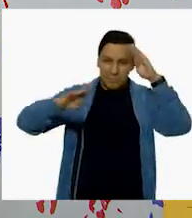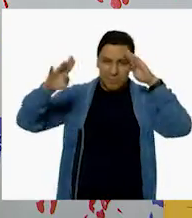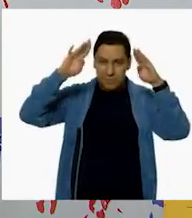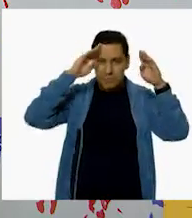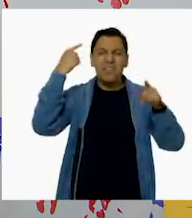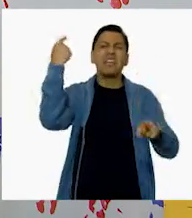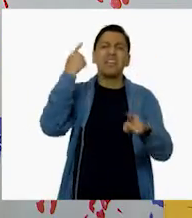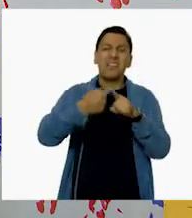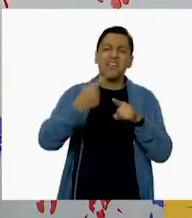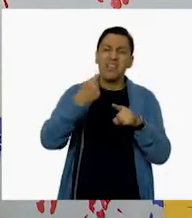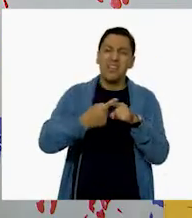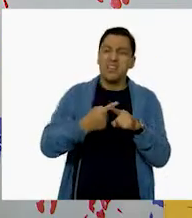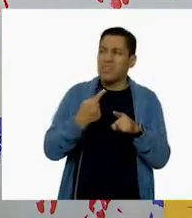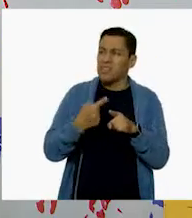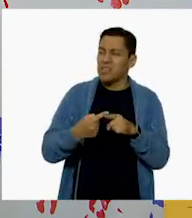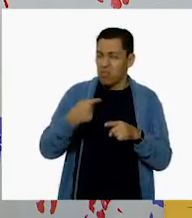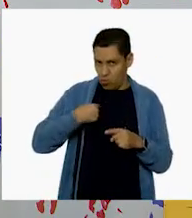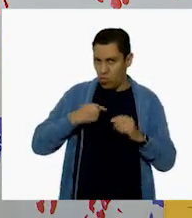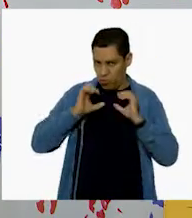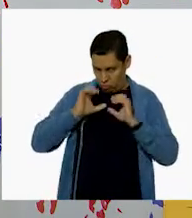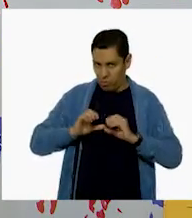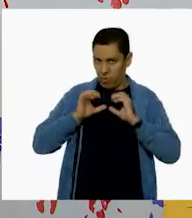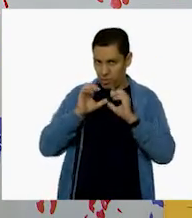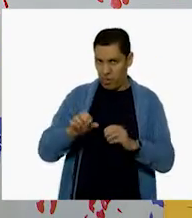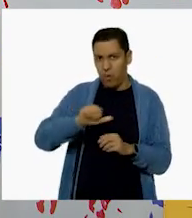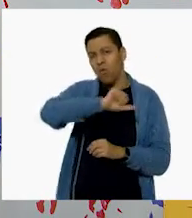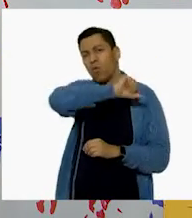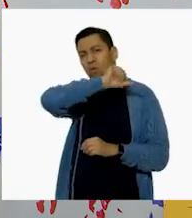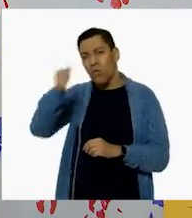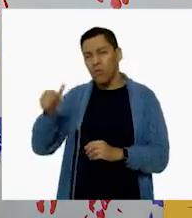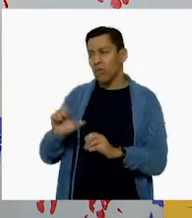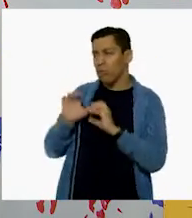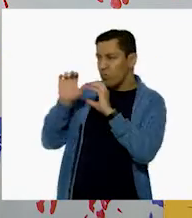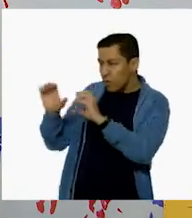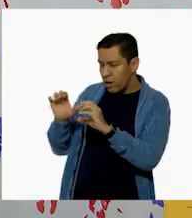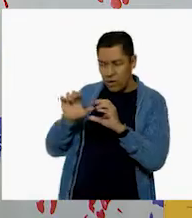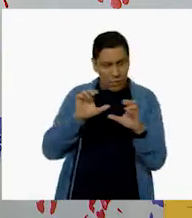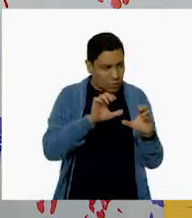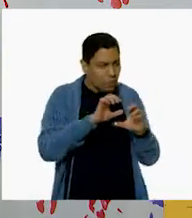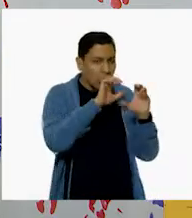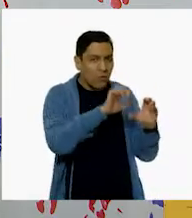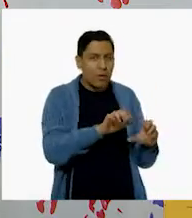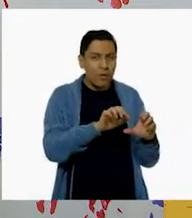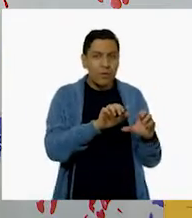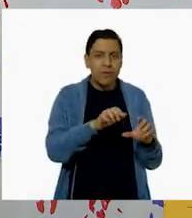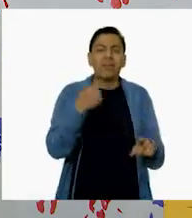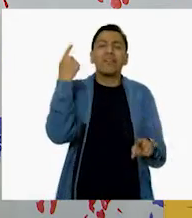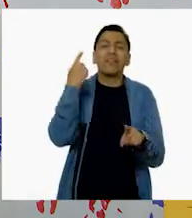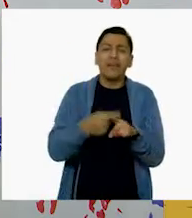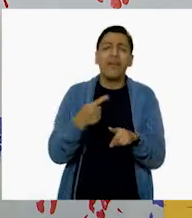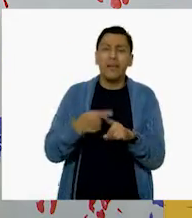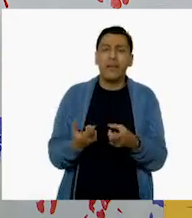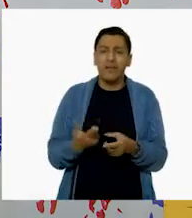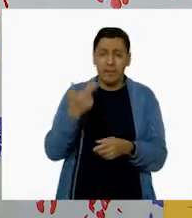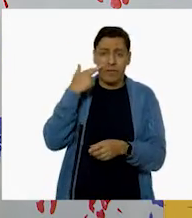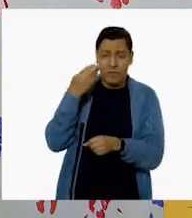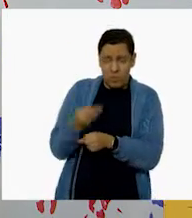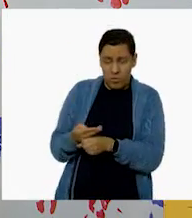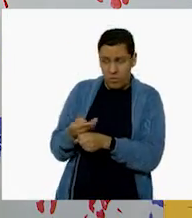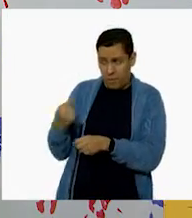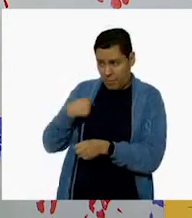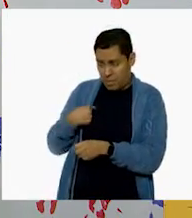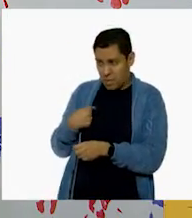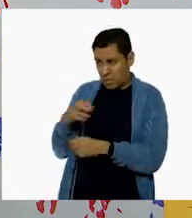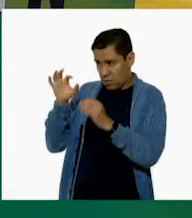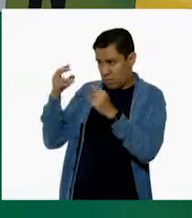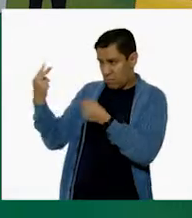quién más, además de nosotras y nosotros mismos y de nuestras familias, quién más tiene la responsabilidad de cuidarnos.